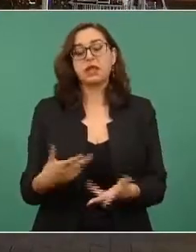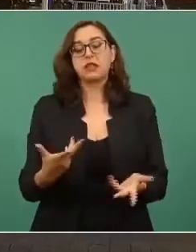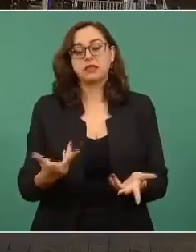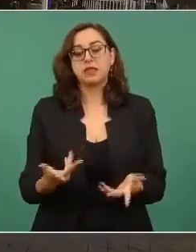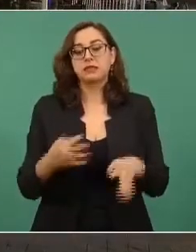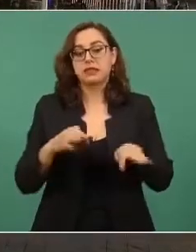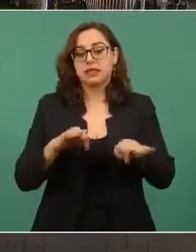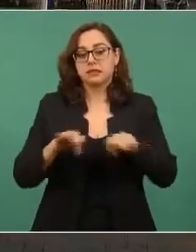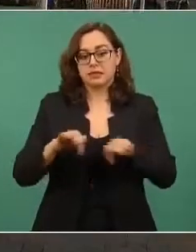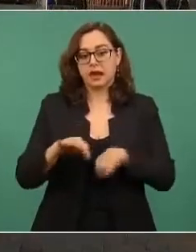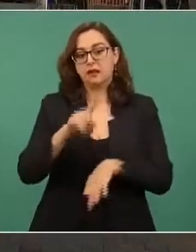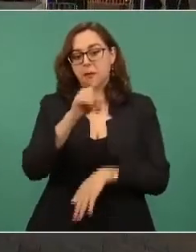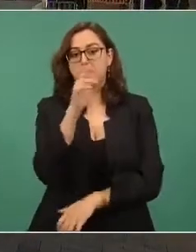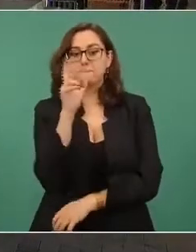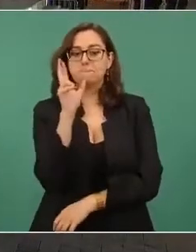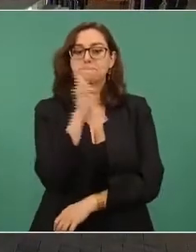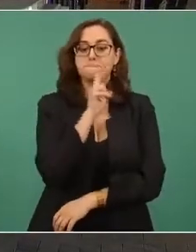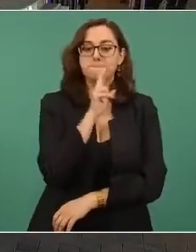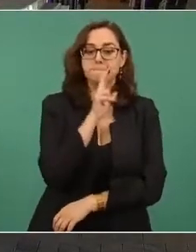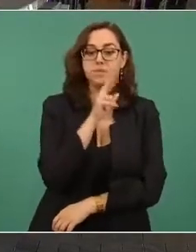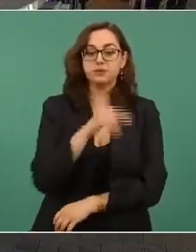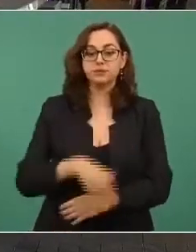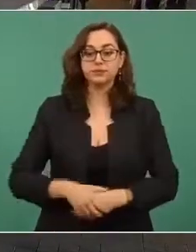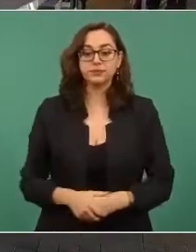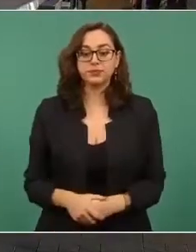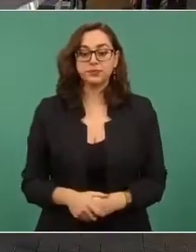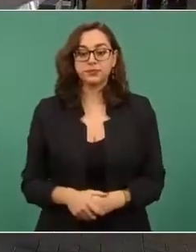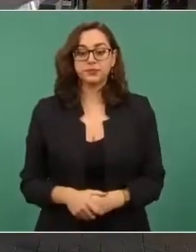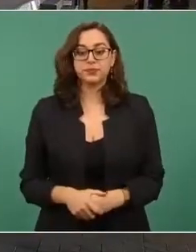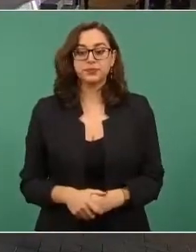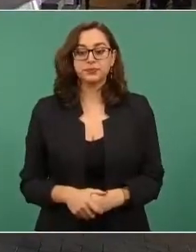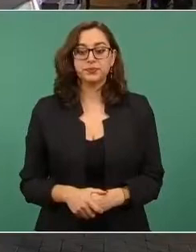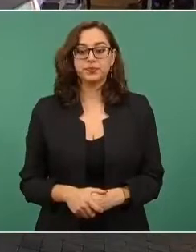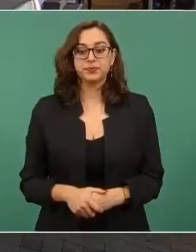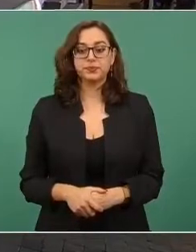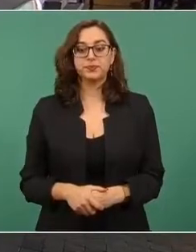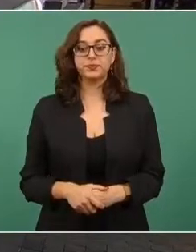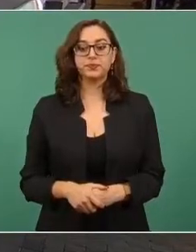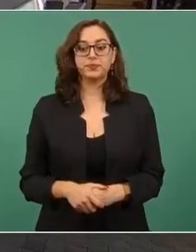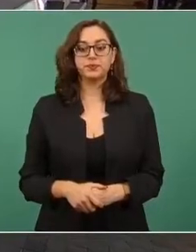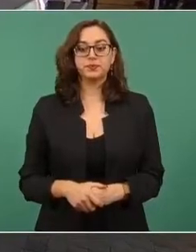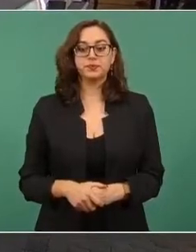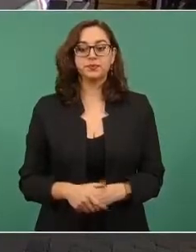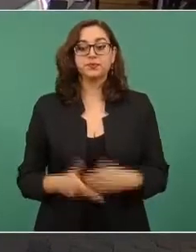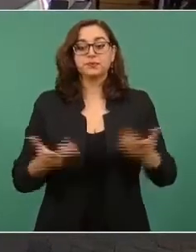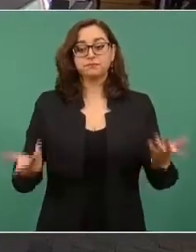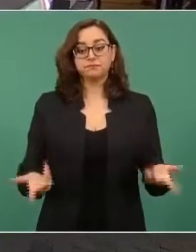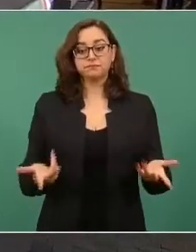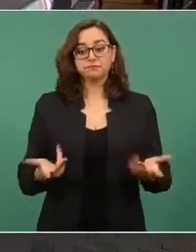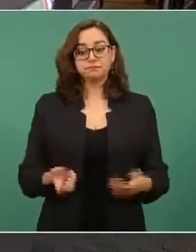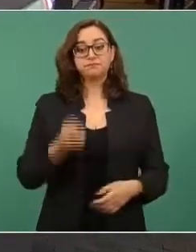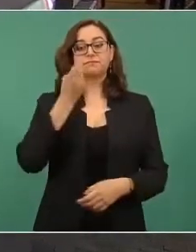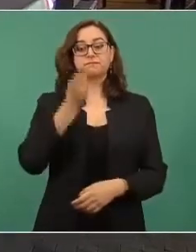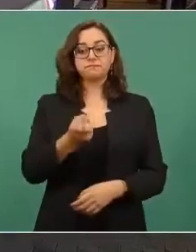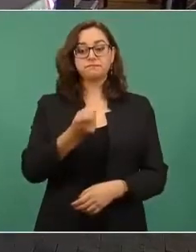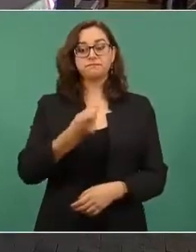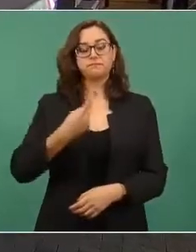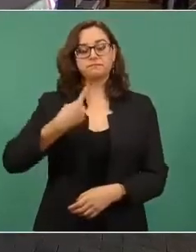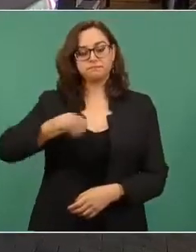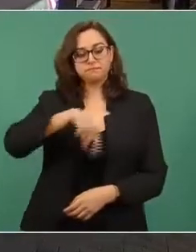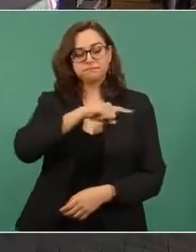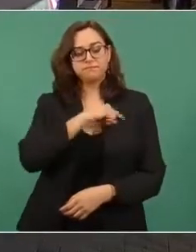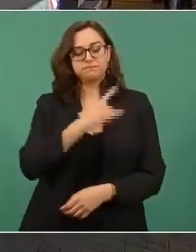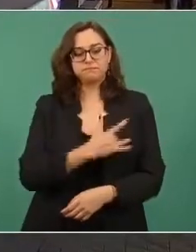de la Federación Rusa. Así con este mismo espíritu